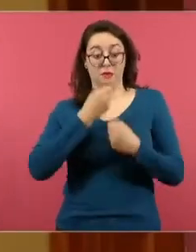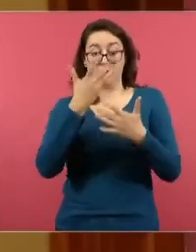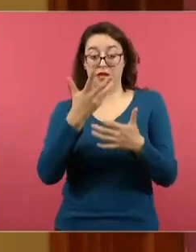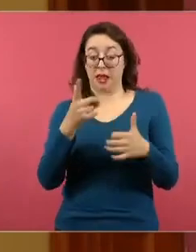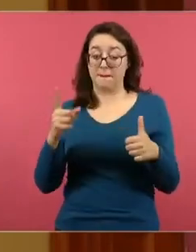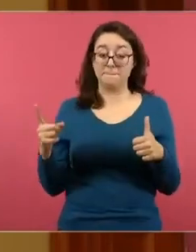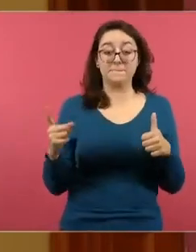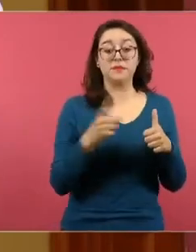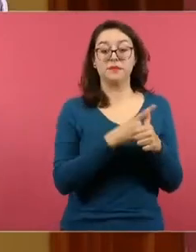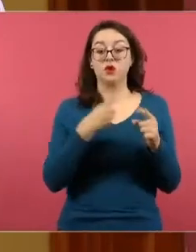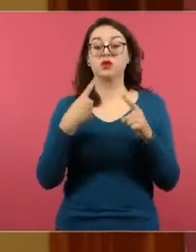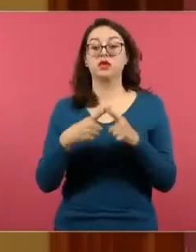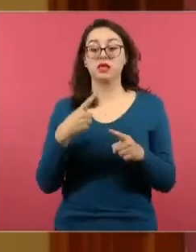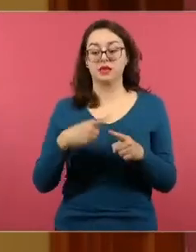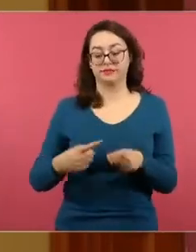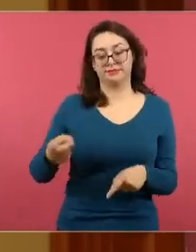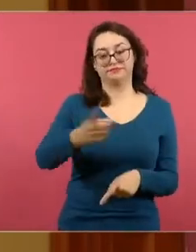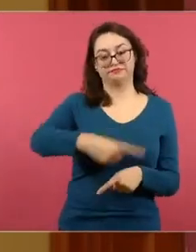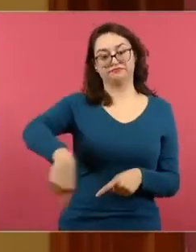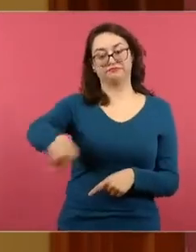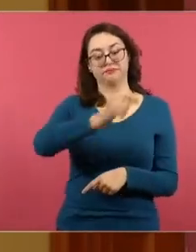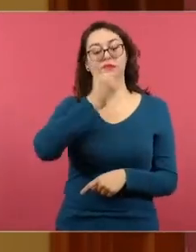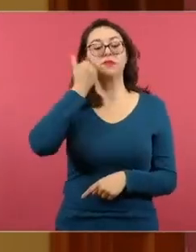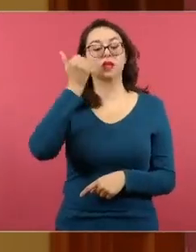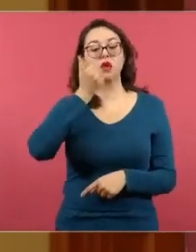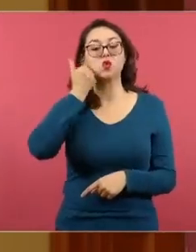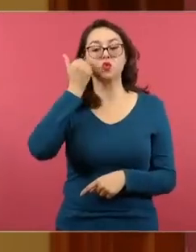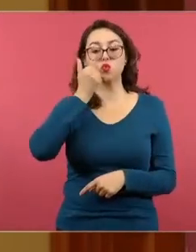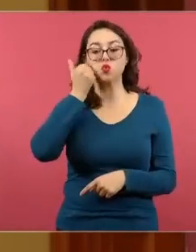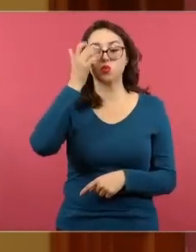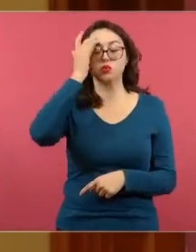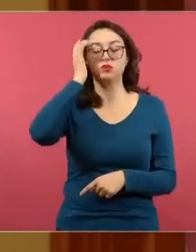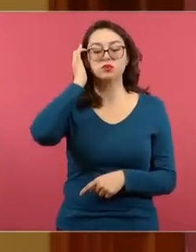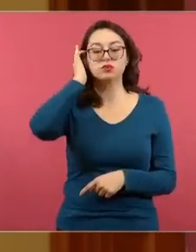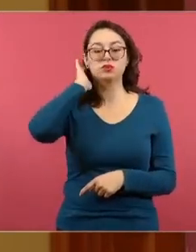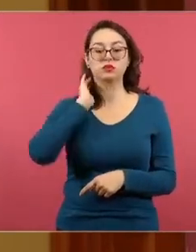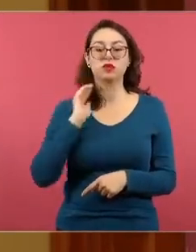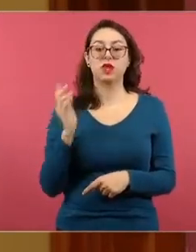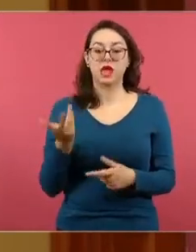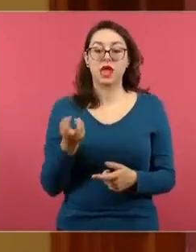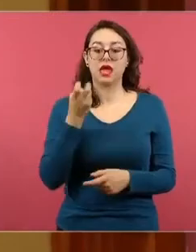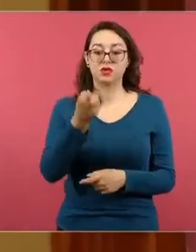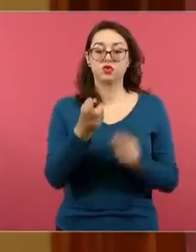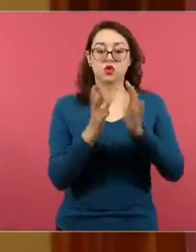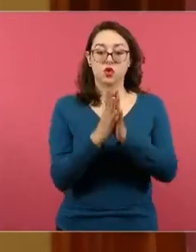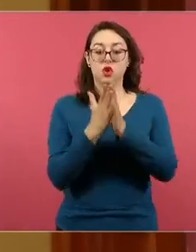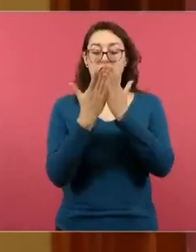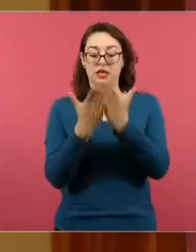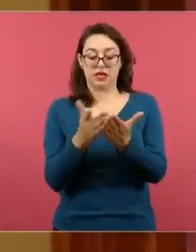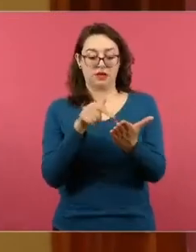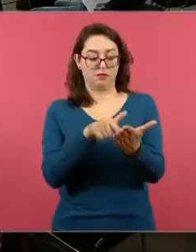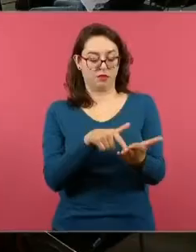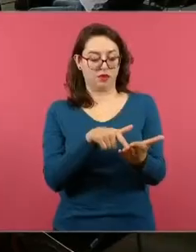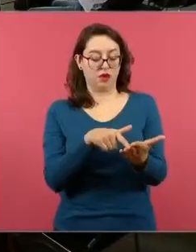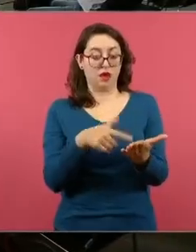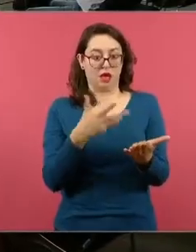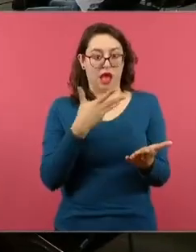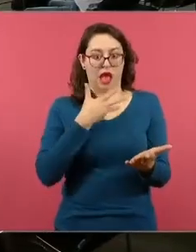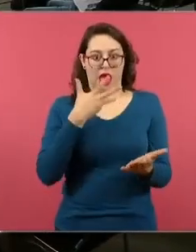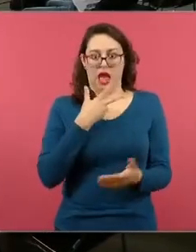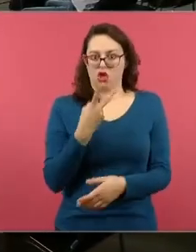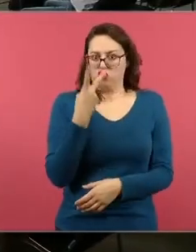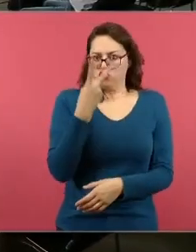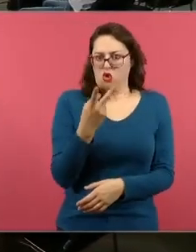quieren ellos trabajar. Esta técnica se plantea en un referente de Libros Sin Recetas a Elsie Rowell y Valeria